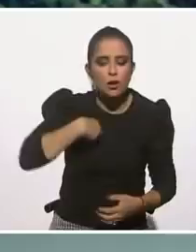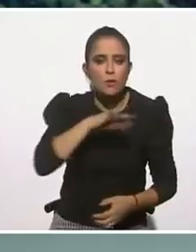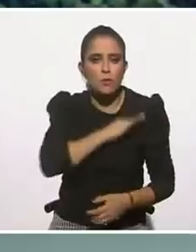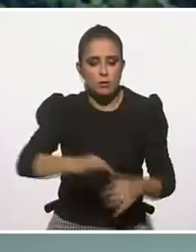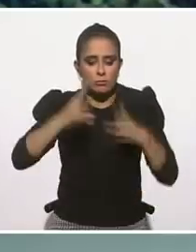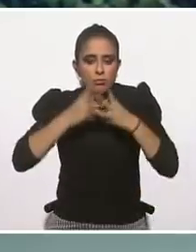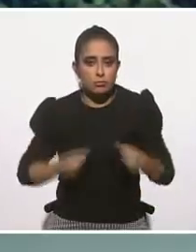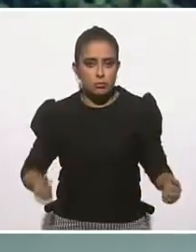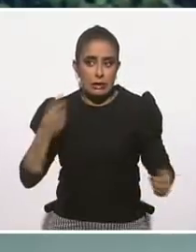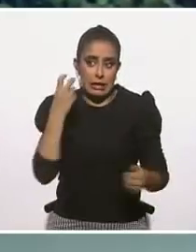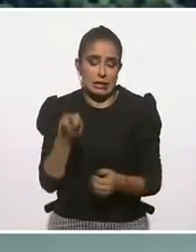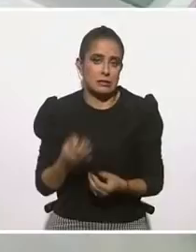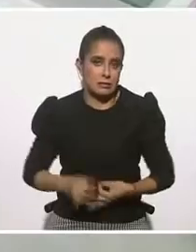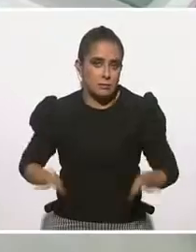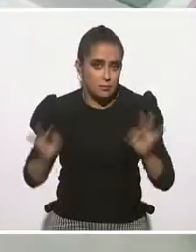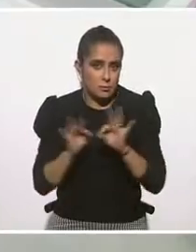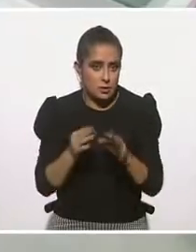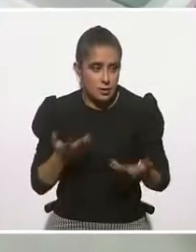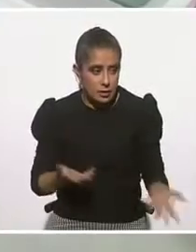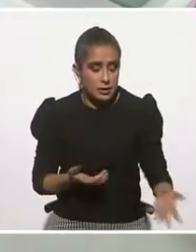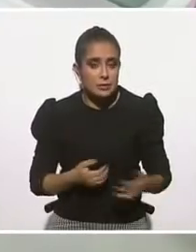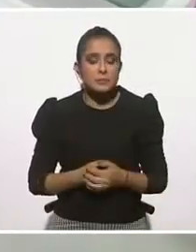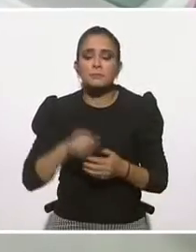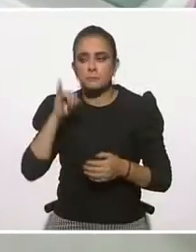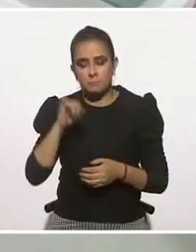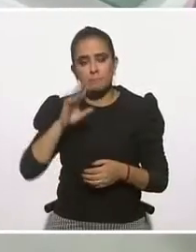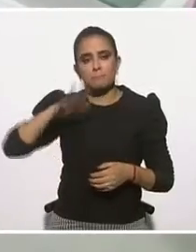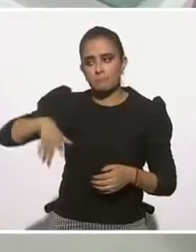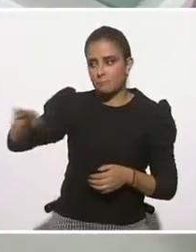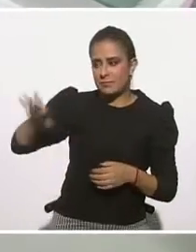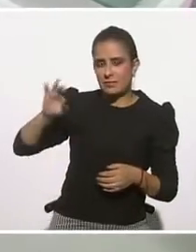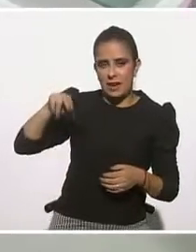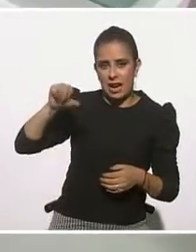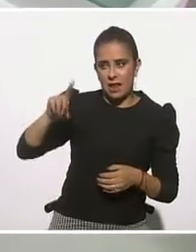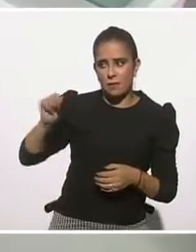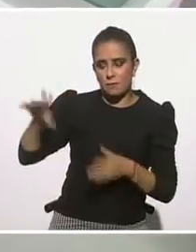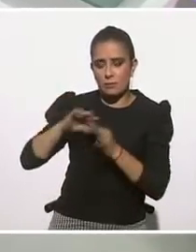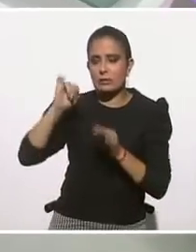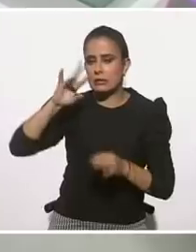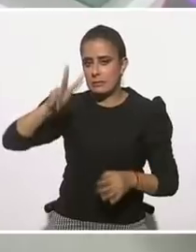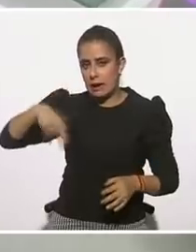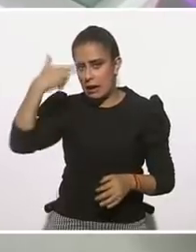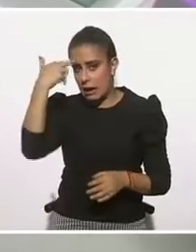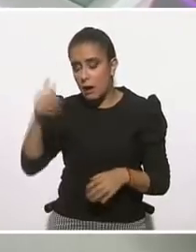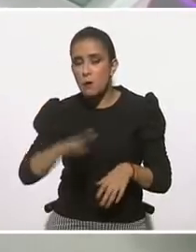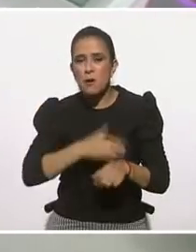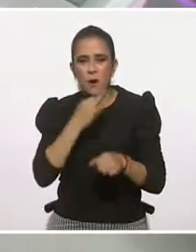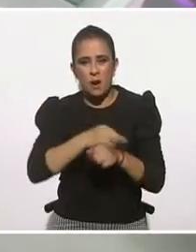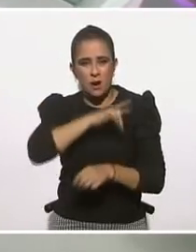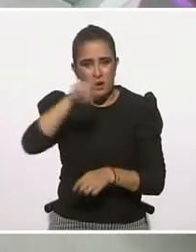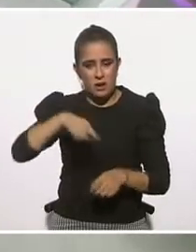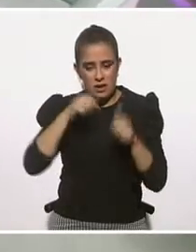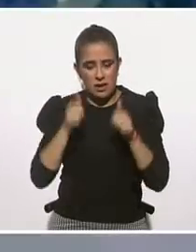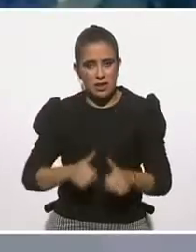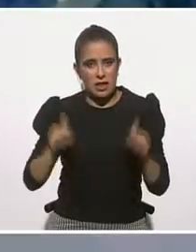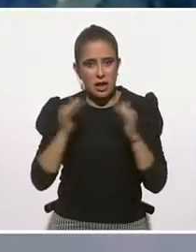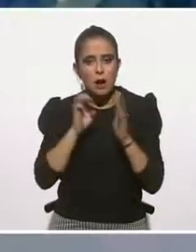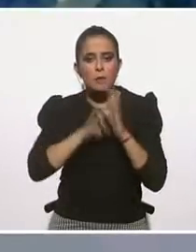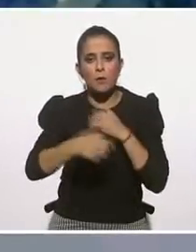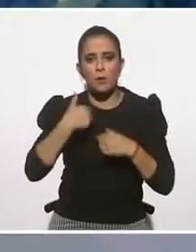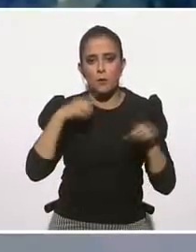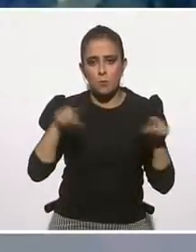opción? Yo creo que lo que menciona Fernando es muy importante porque en esta pandemia nos hemos, los que somos psicoterapeutas,